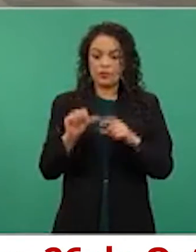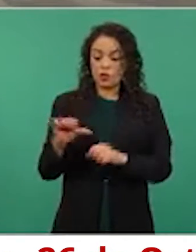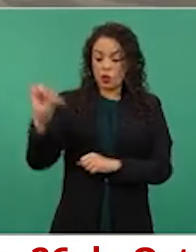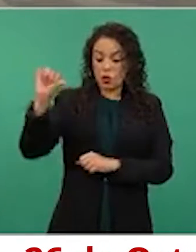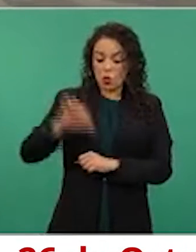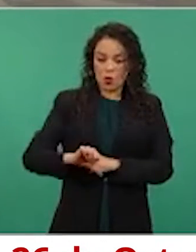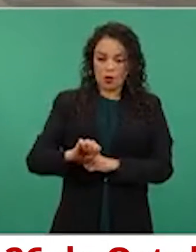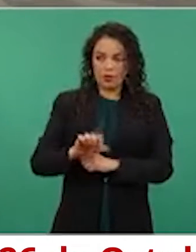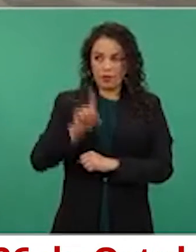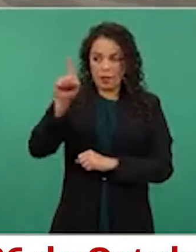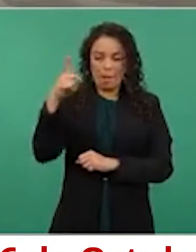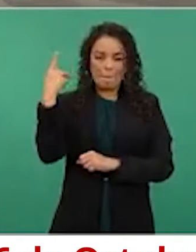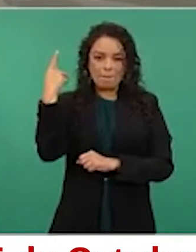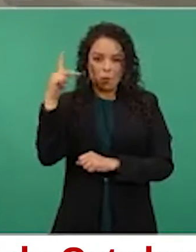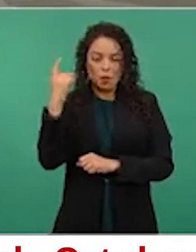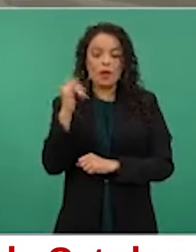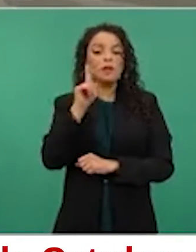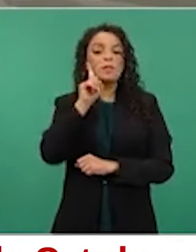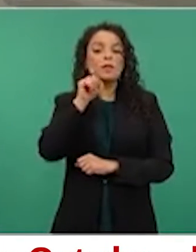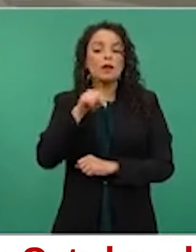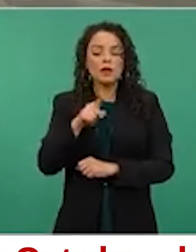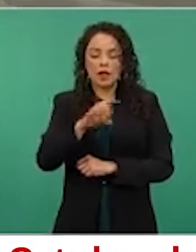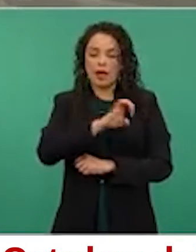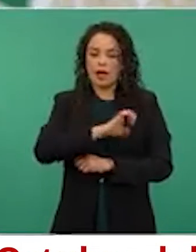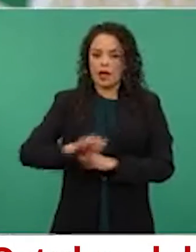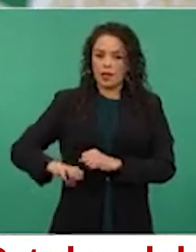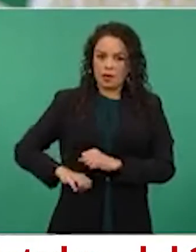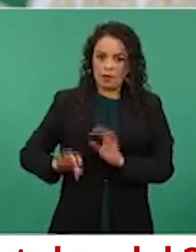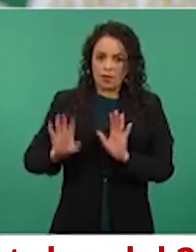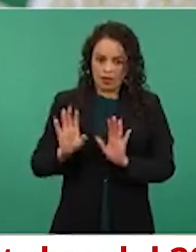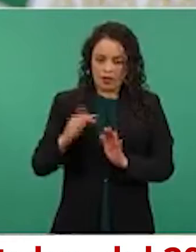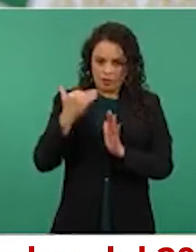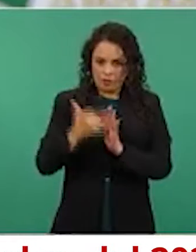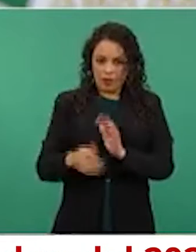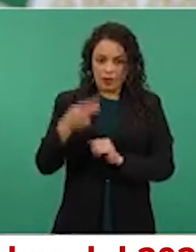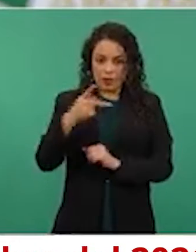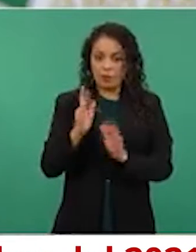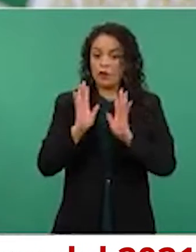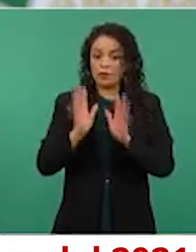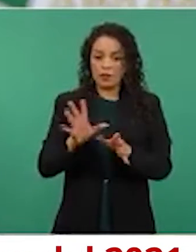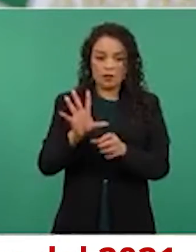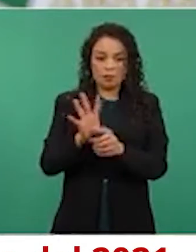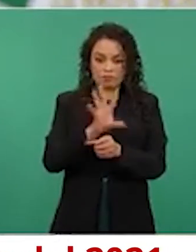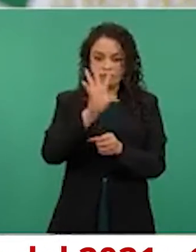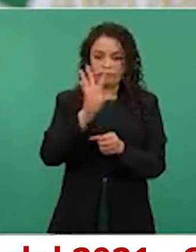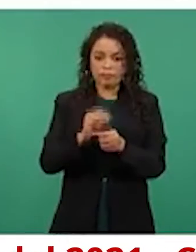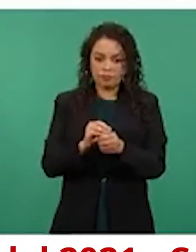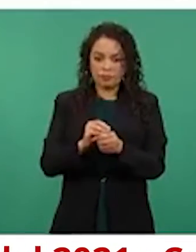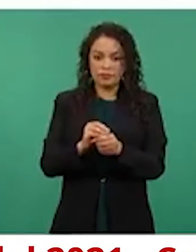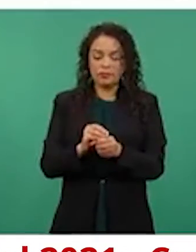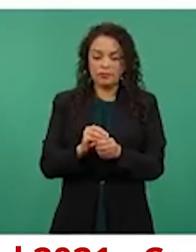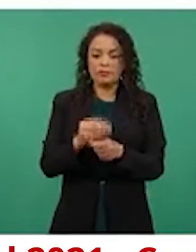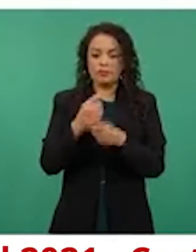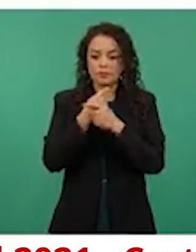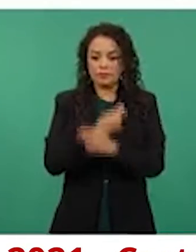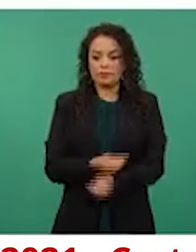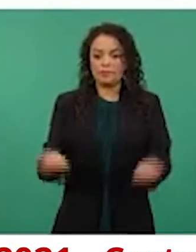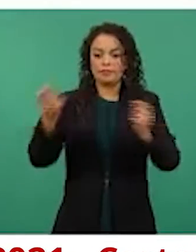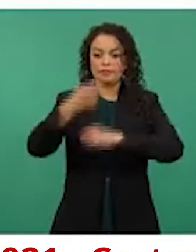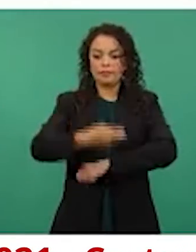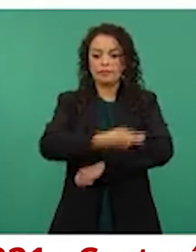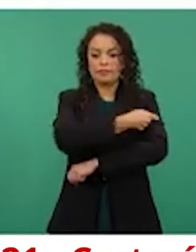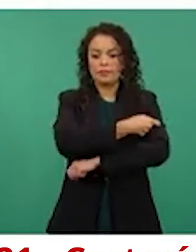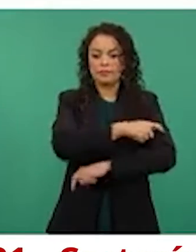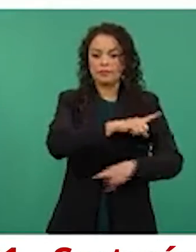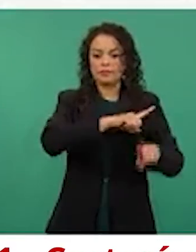completar en Puebla y mañana en Ecatepec, pero hemos completado ya el ofrecimiento de vacunas en todas